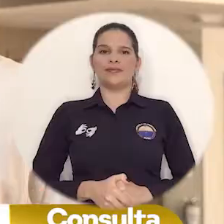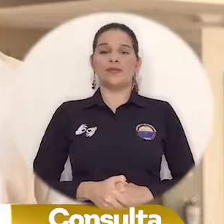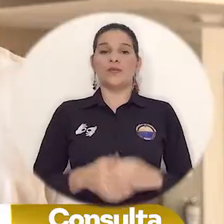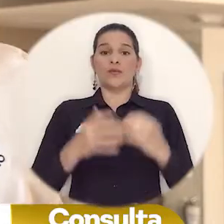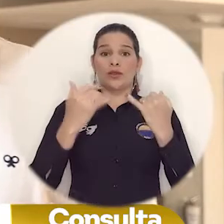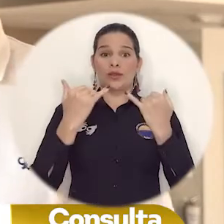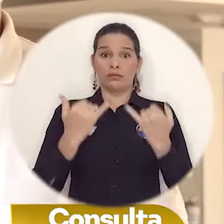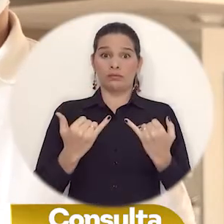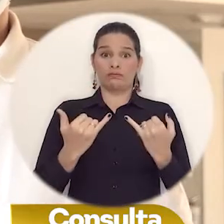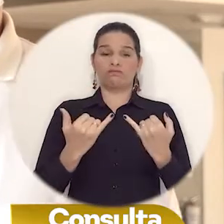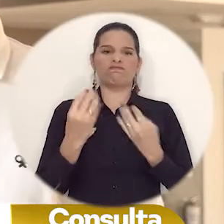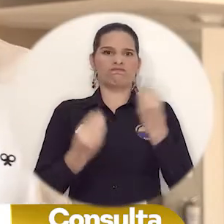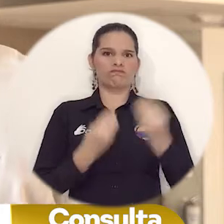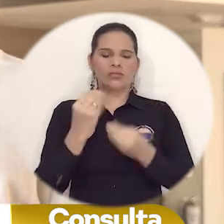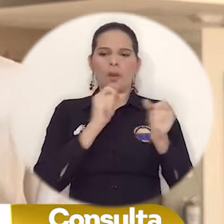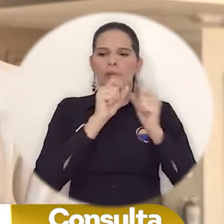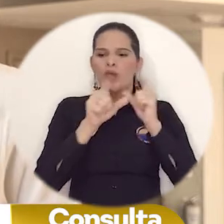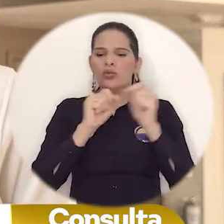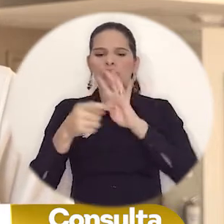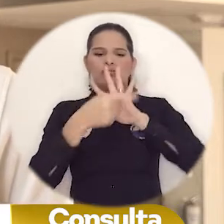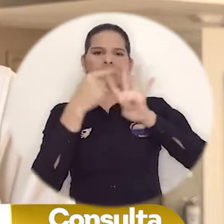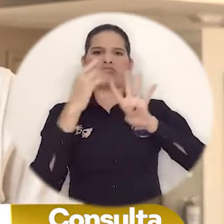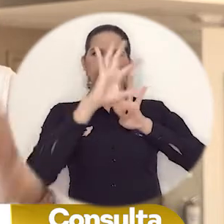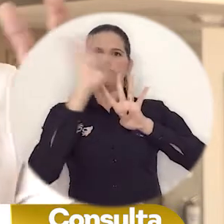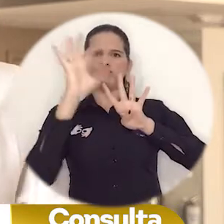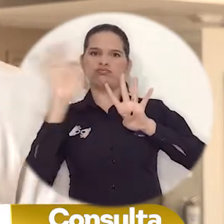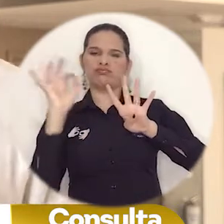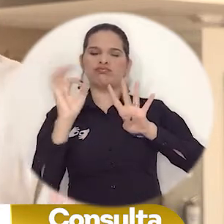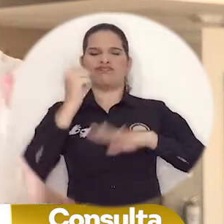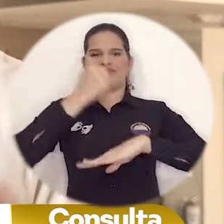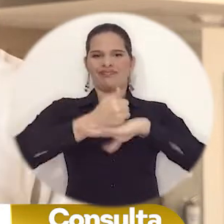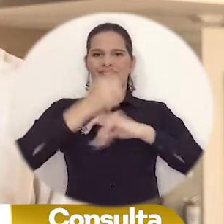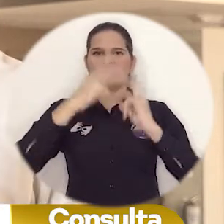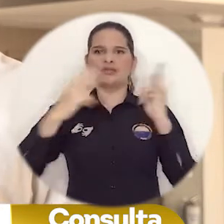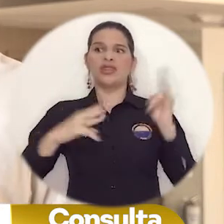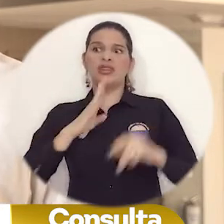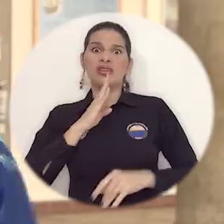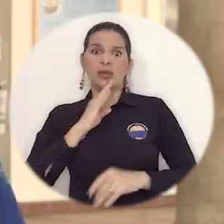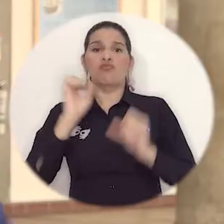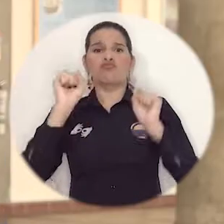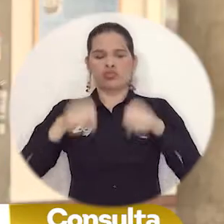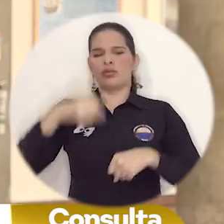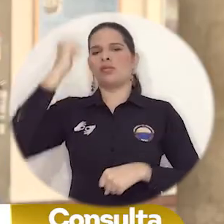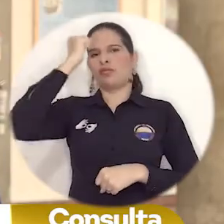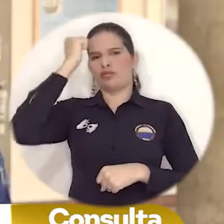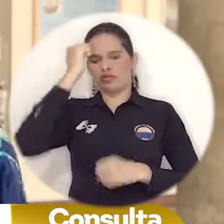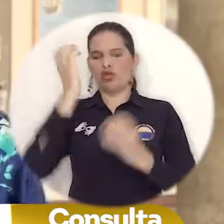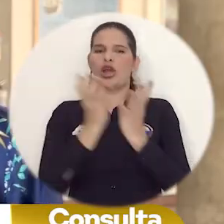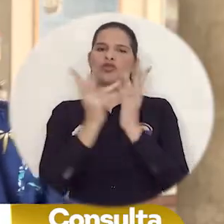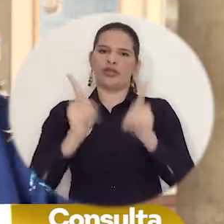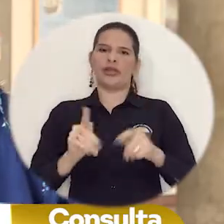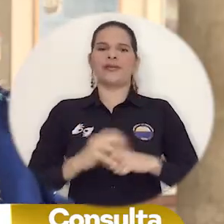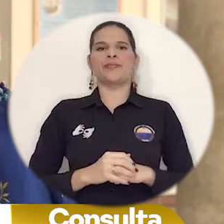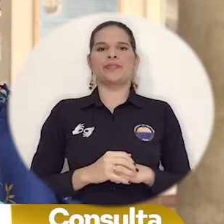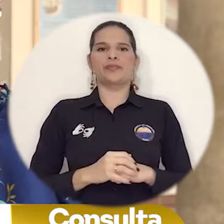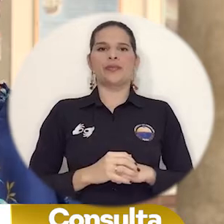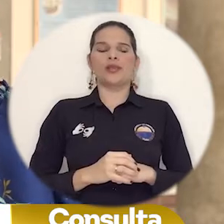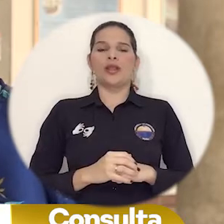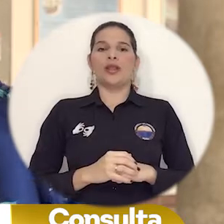En esta consulta están habilitados para votar docentes y estudiantes. En esta consulta existen